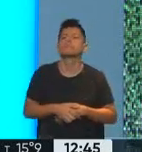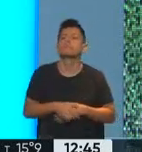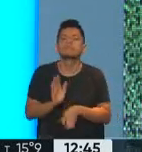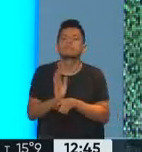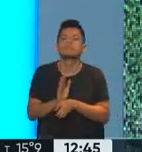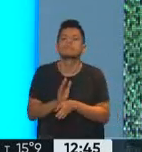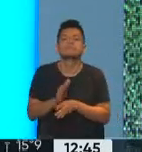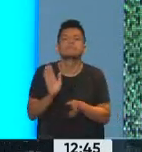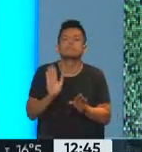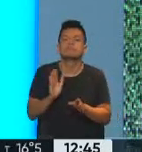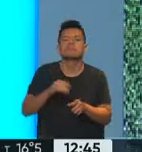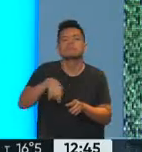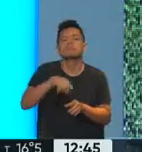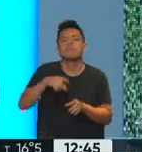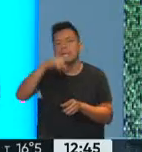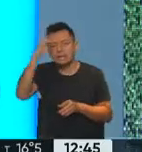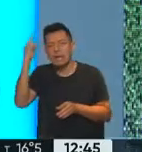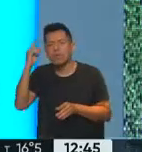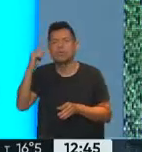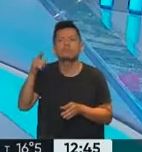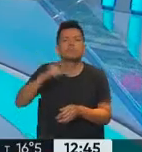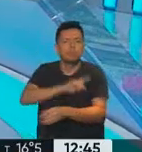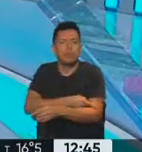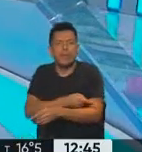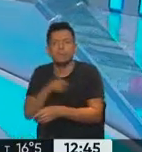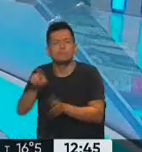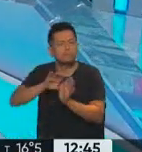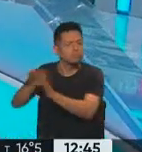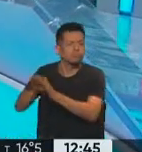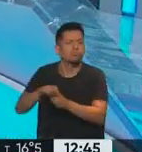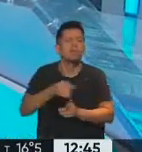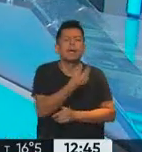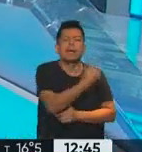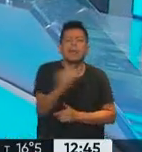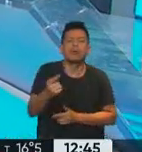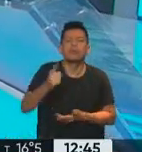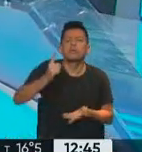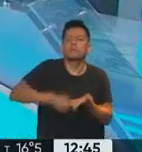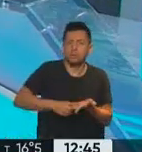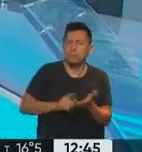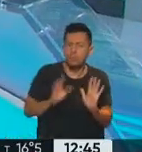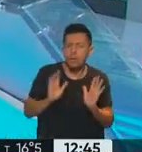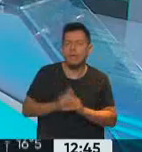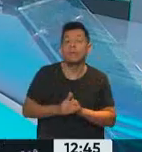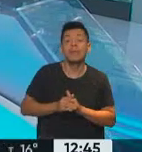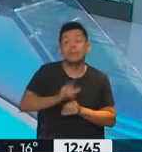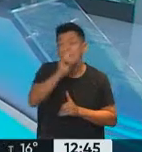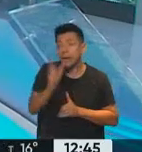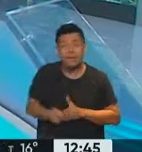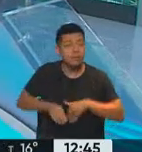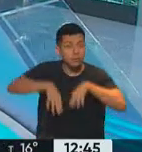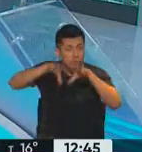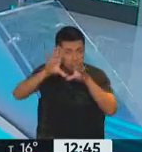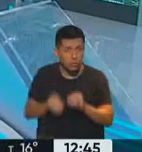límite político al poder de los estados. Y aquí, por primera vez, vemos que toda la población argentina, todo el país